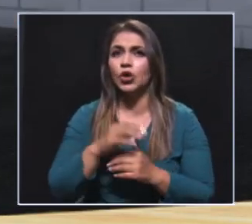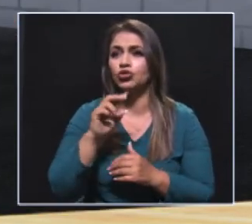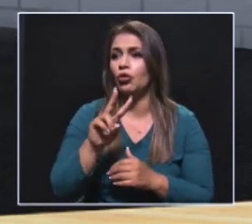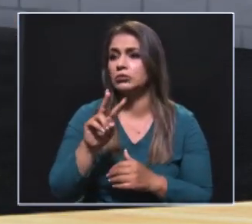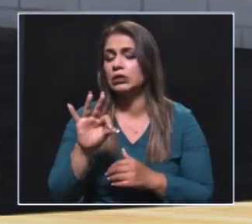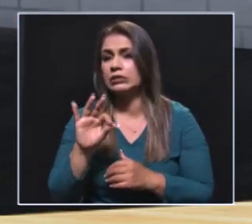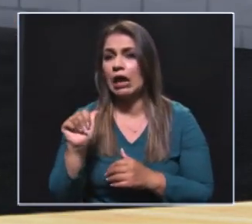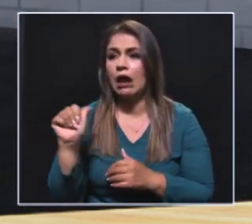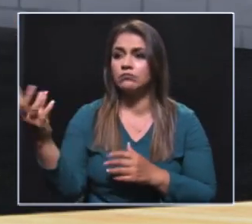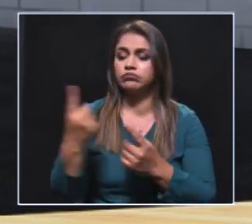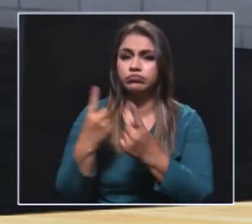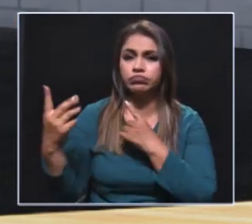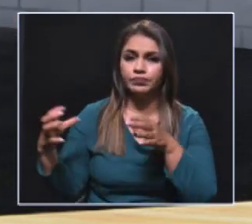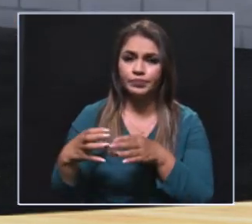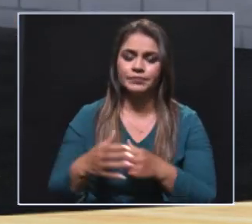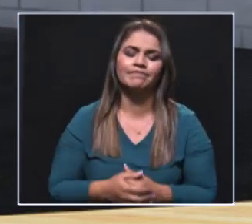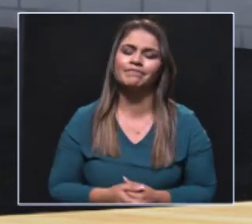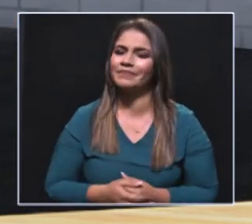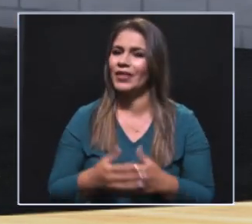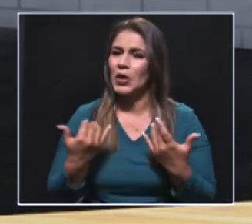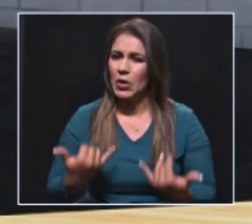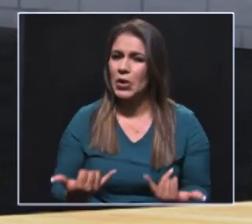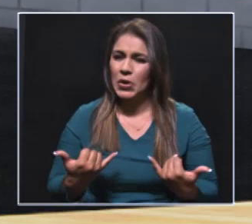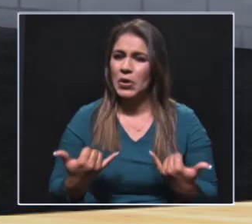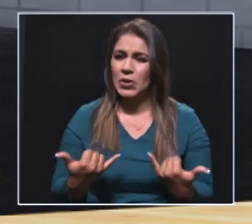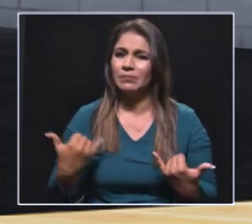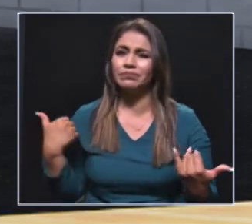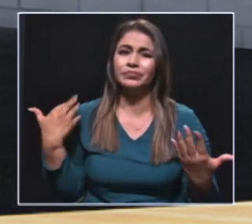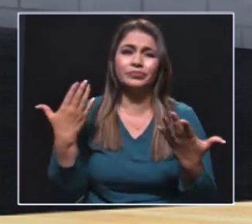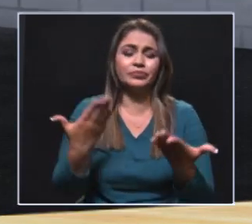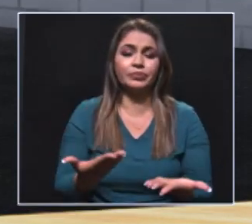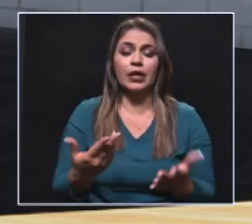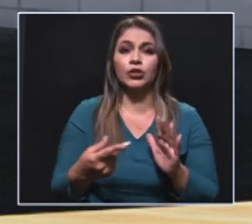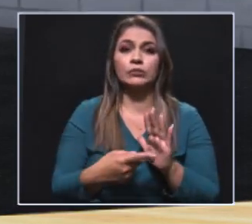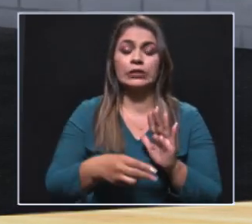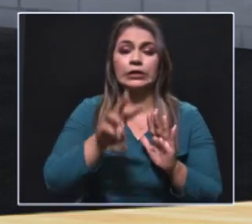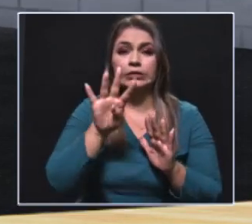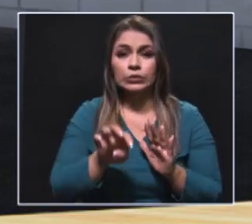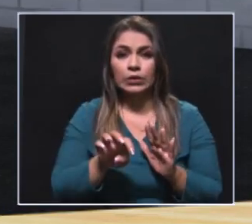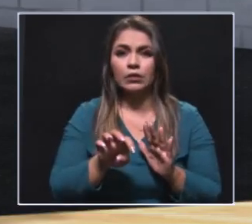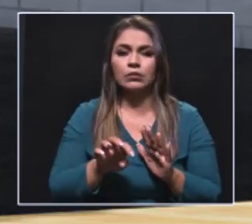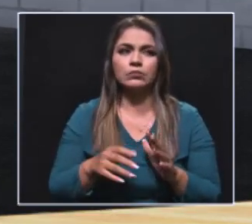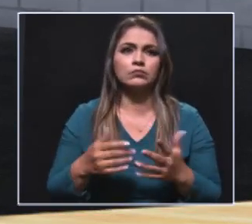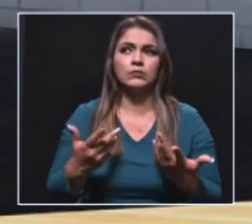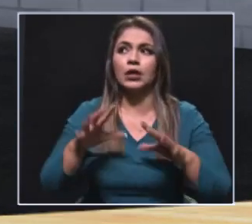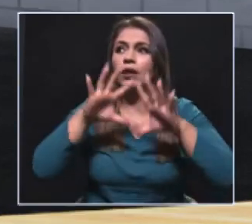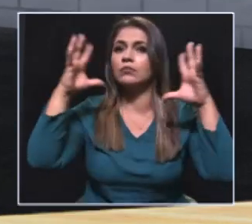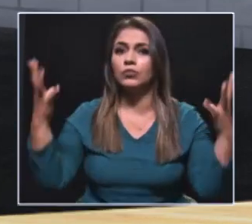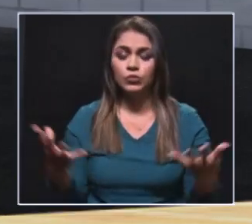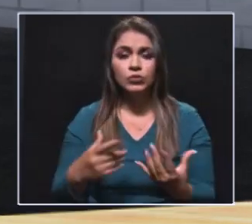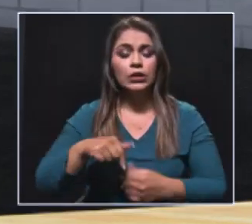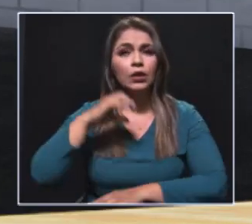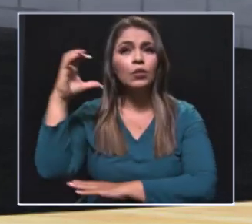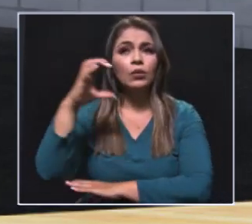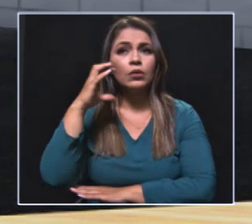cuatro concejalas. Pero todavía hoy, en pleno siglo XXI, en la posmodernidad, no solamente en el mundo, sino en nuestro país